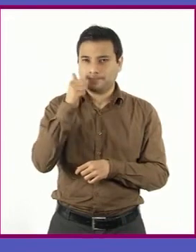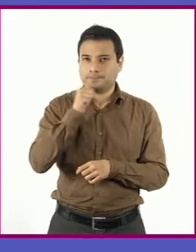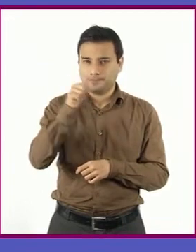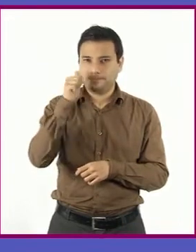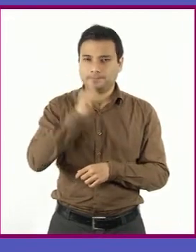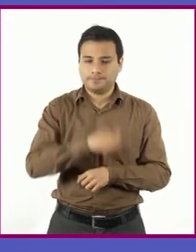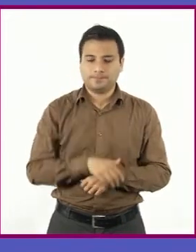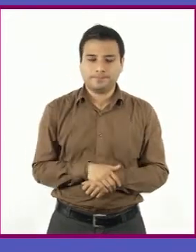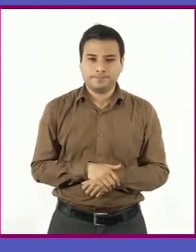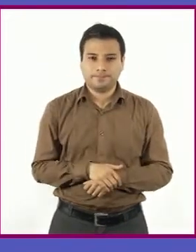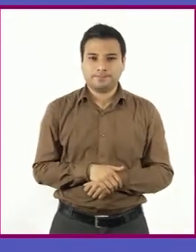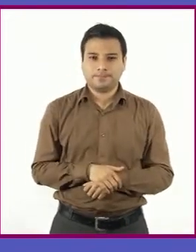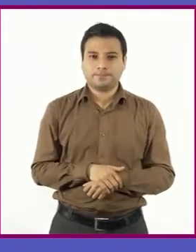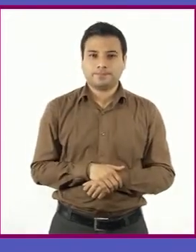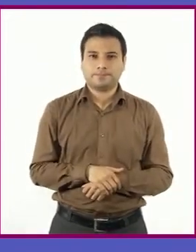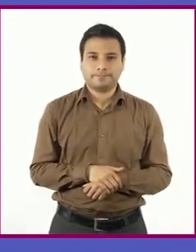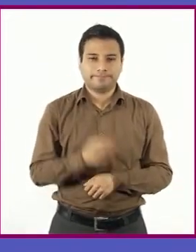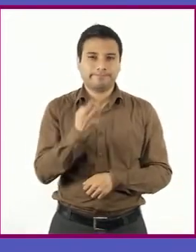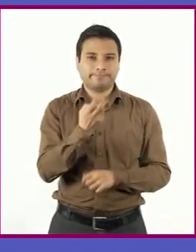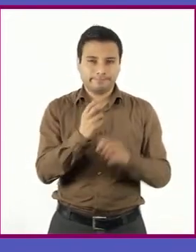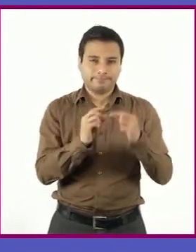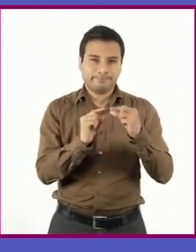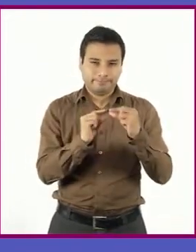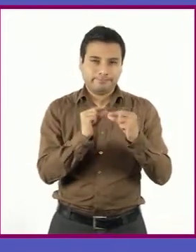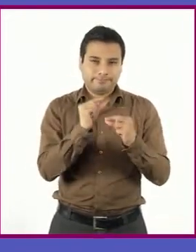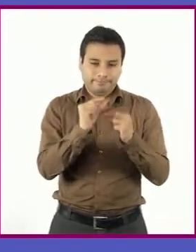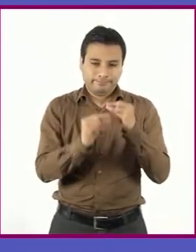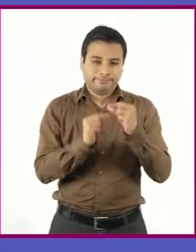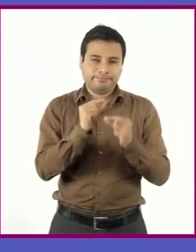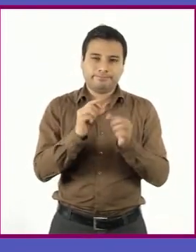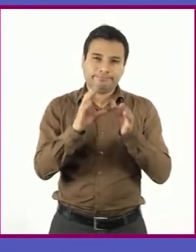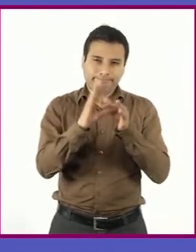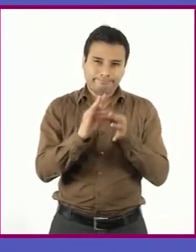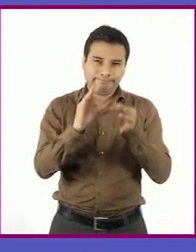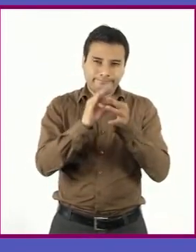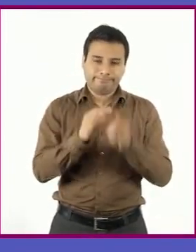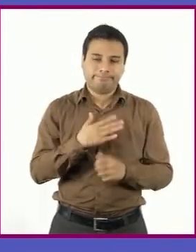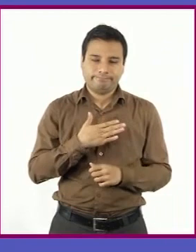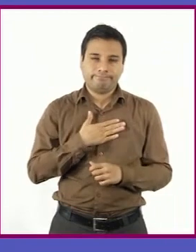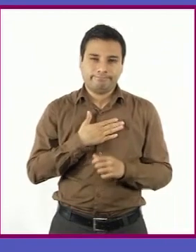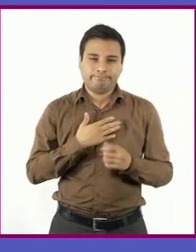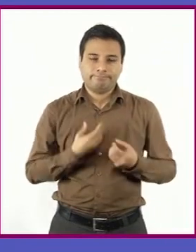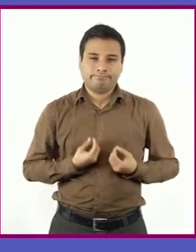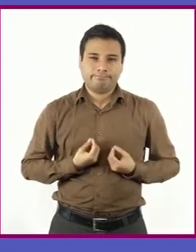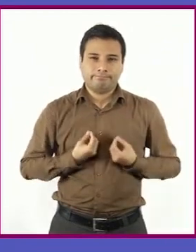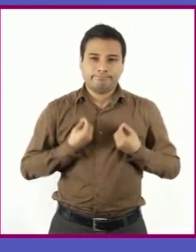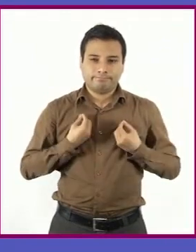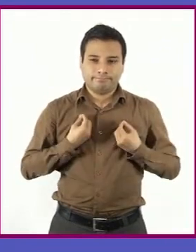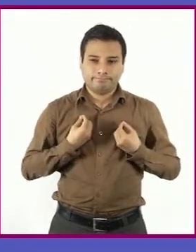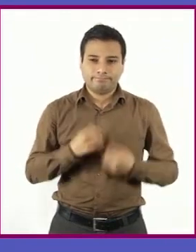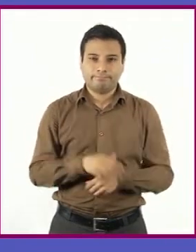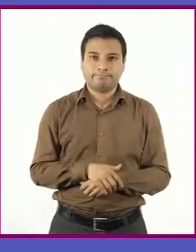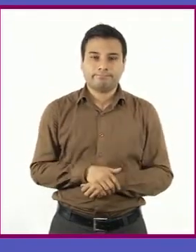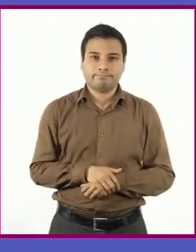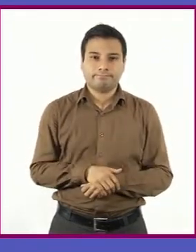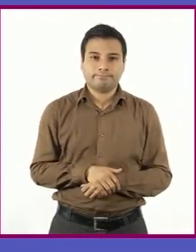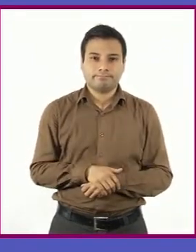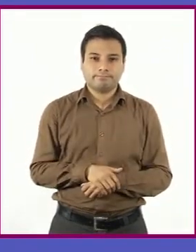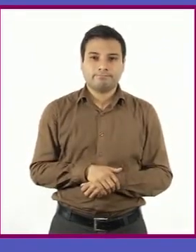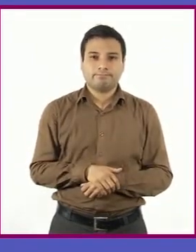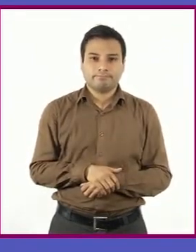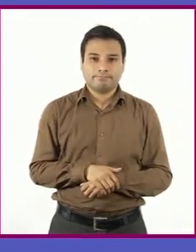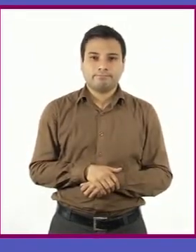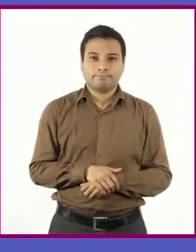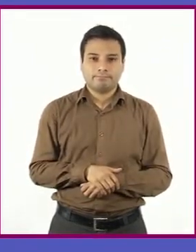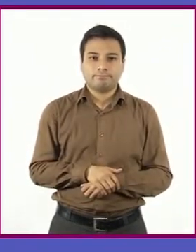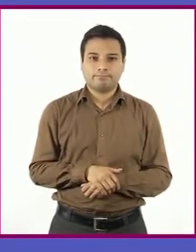información que dicen su vida, nos van dando a conocer. ¿También puede ser de atrás